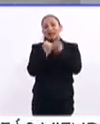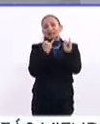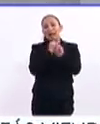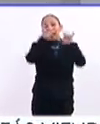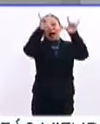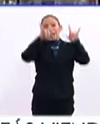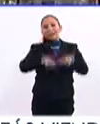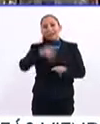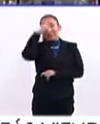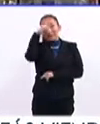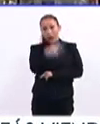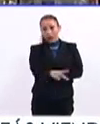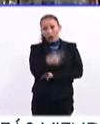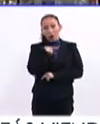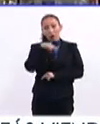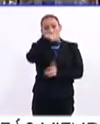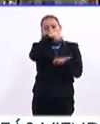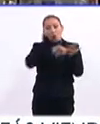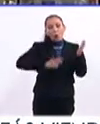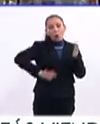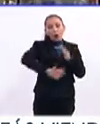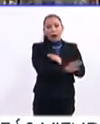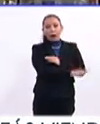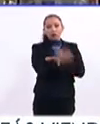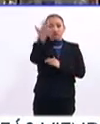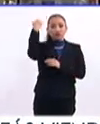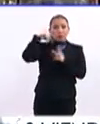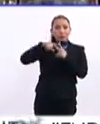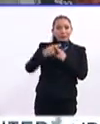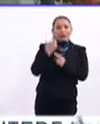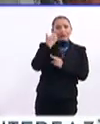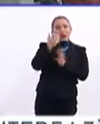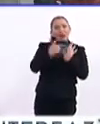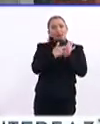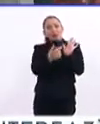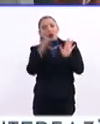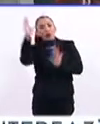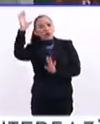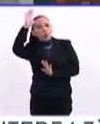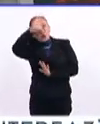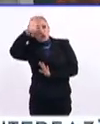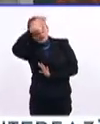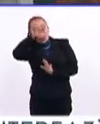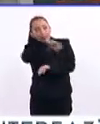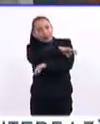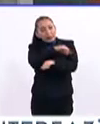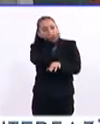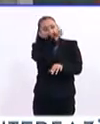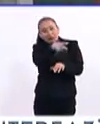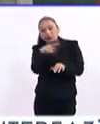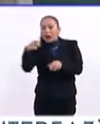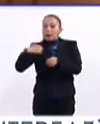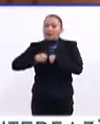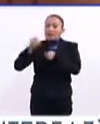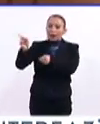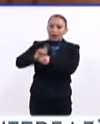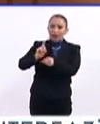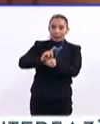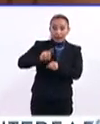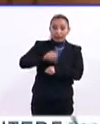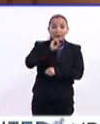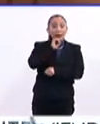del Cartel en México, espacio que desde sus inicios busca promover la cultura del diseño como parte de la vida diaria,